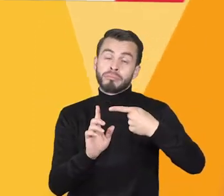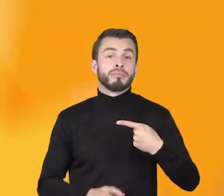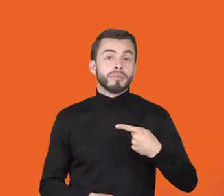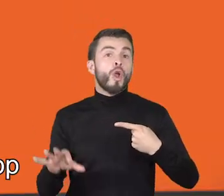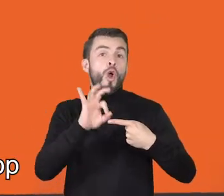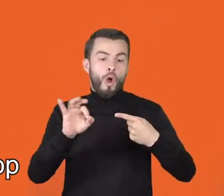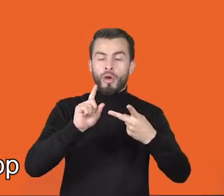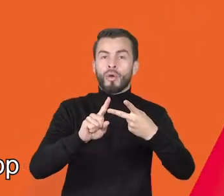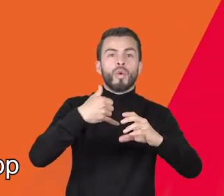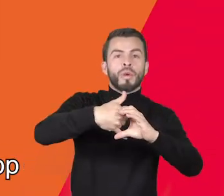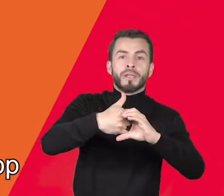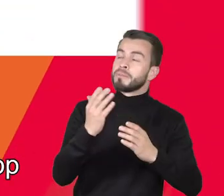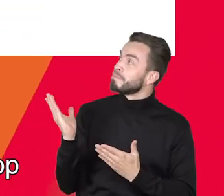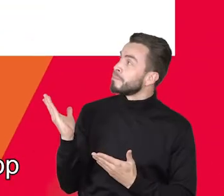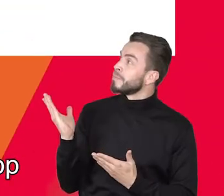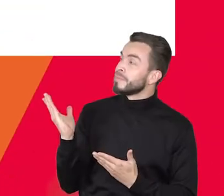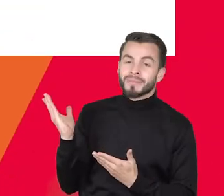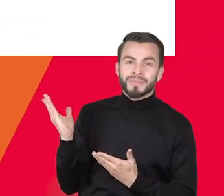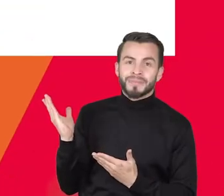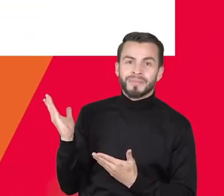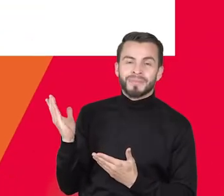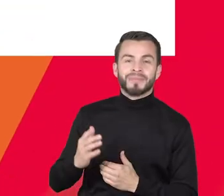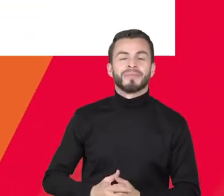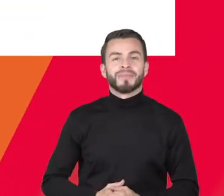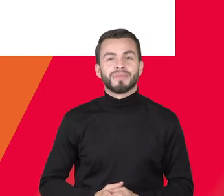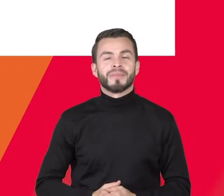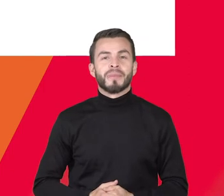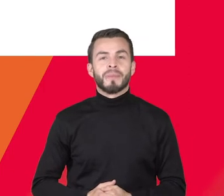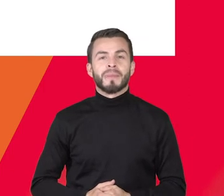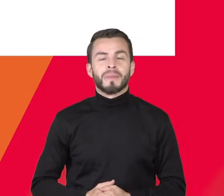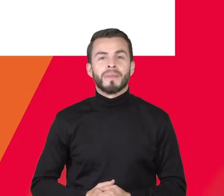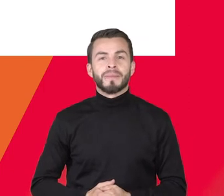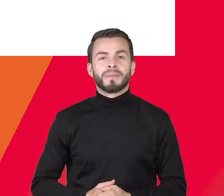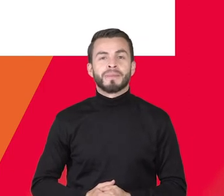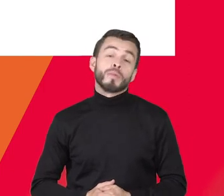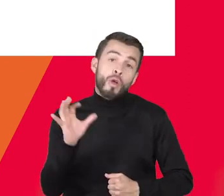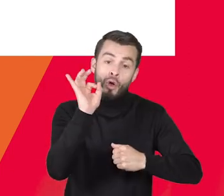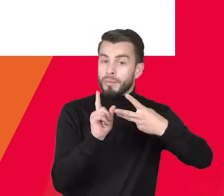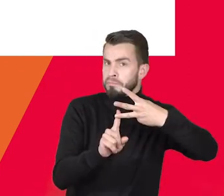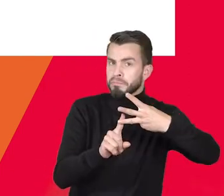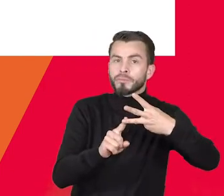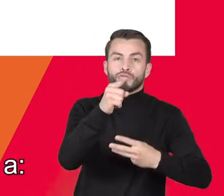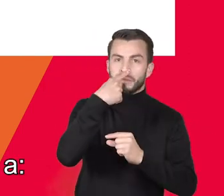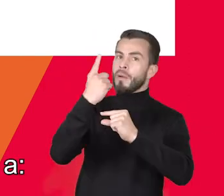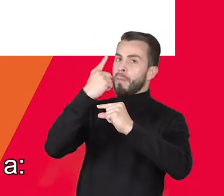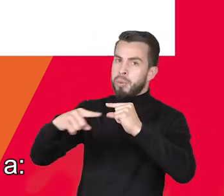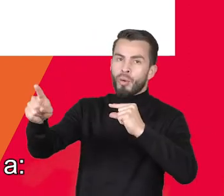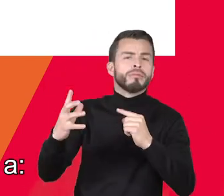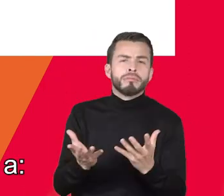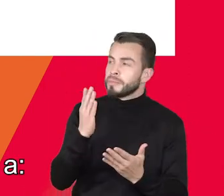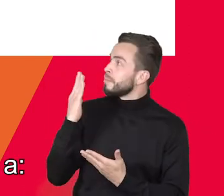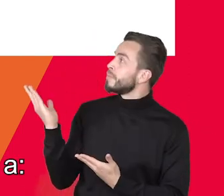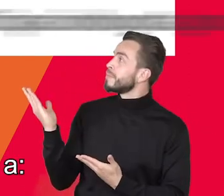es una opción. También a través del WhatsApp 302-413-4549 o también